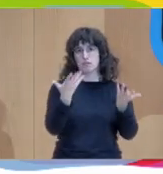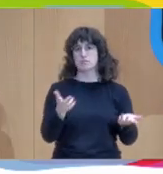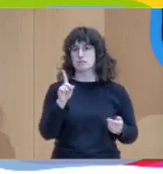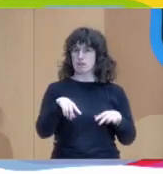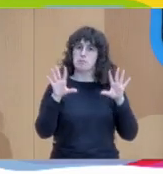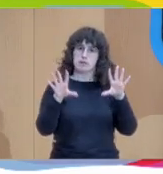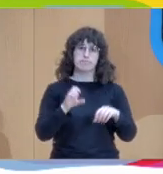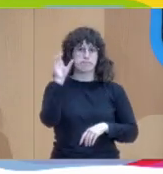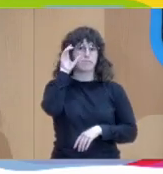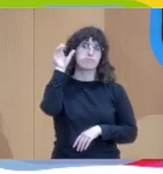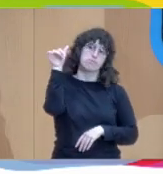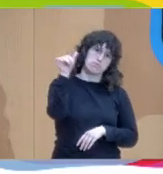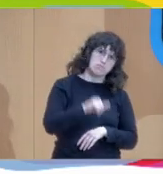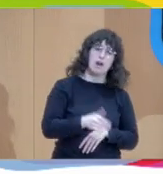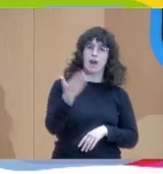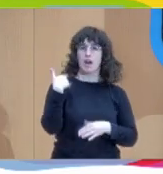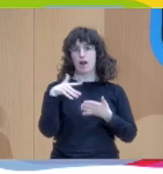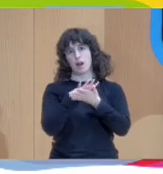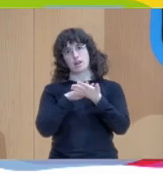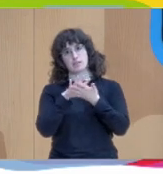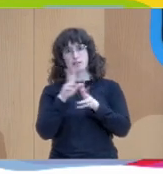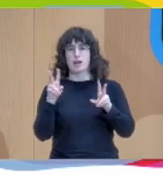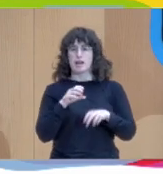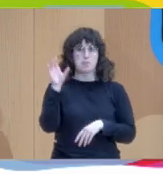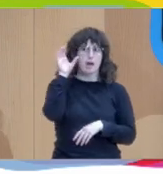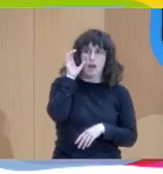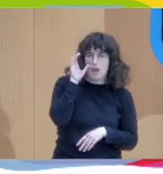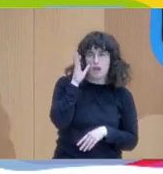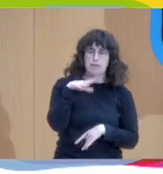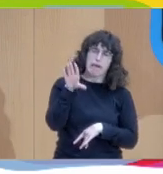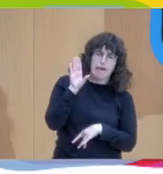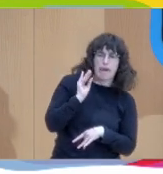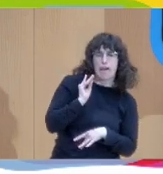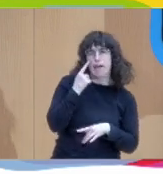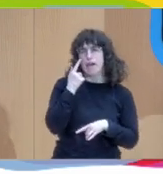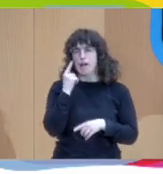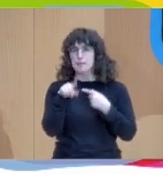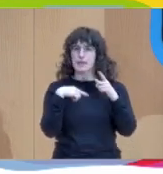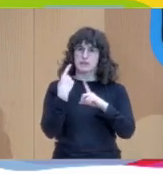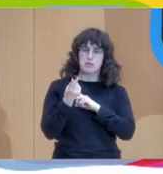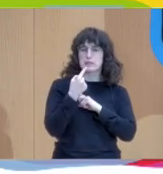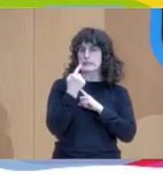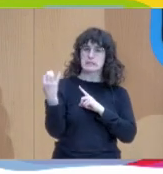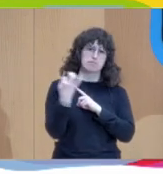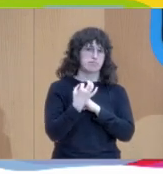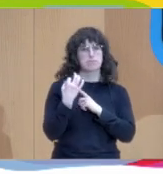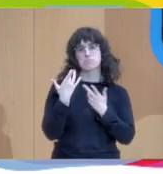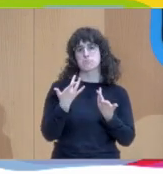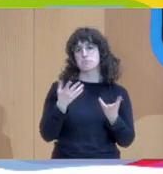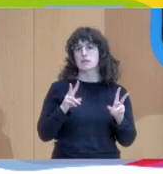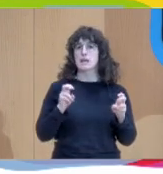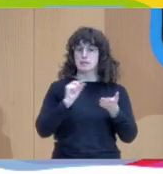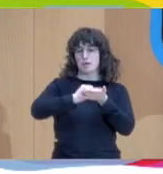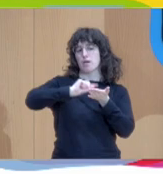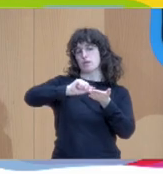escucha, que ha salido anteriormente, escuchar sin interpretar, sin pensar en qué es lo que voy a decir a continuación, en esa toma de notas públicas